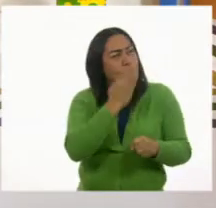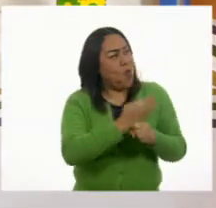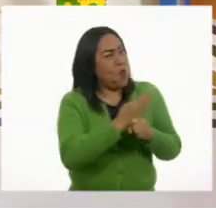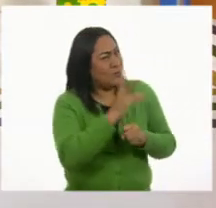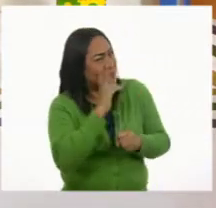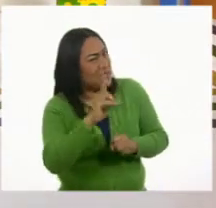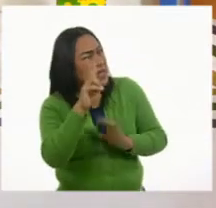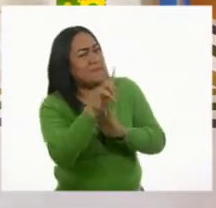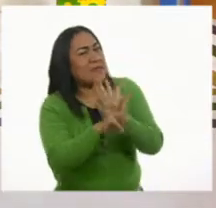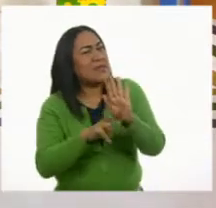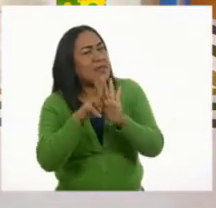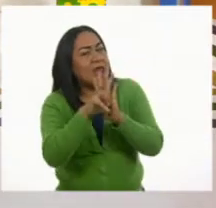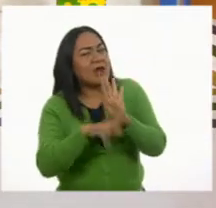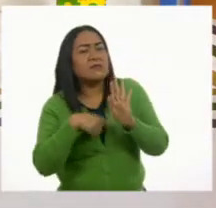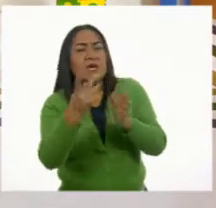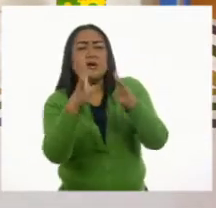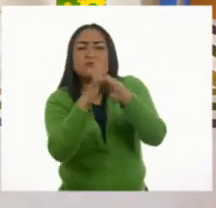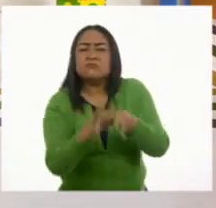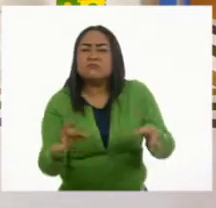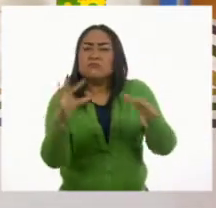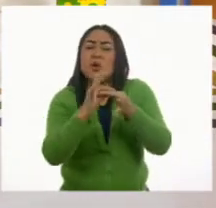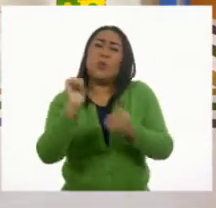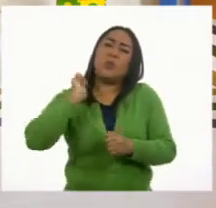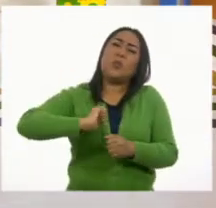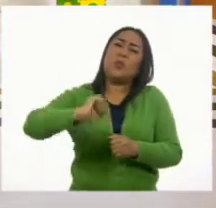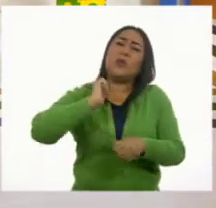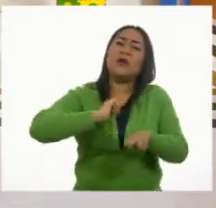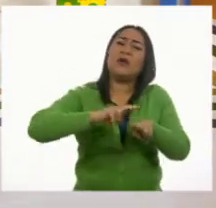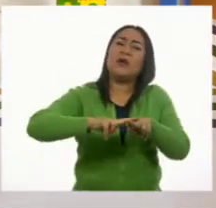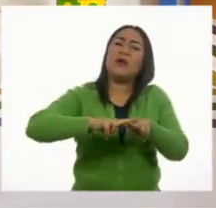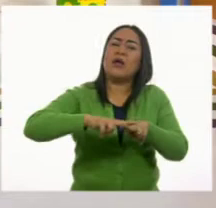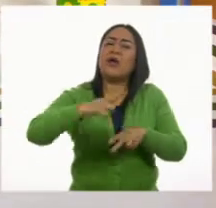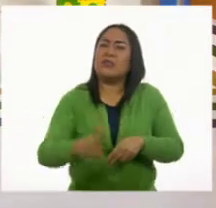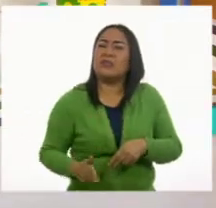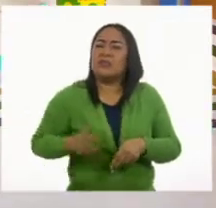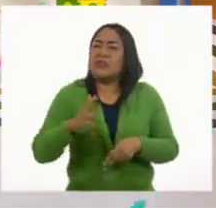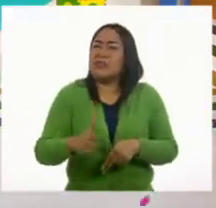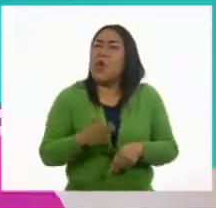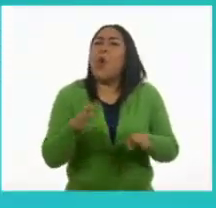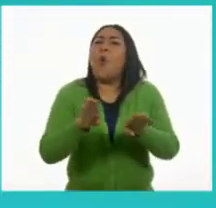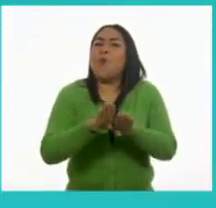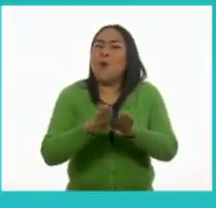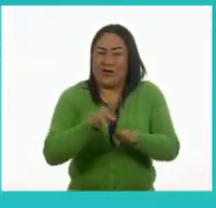explicar cómo eran los trenes en aquella época. Vamos a verlo.